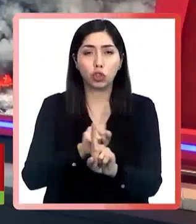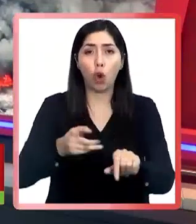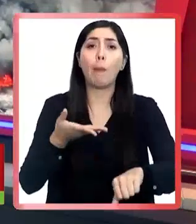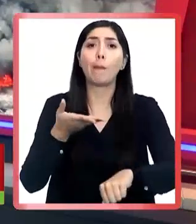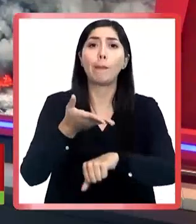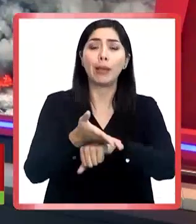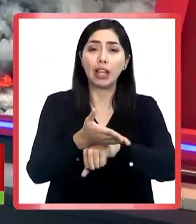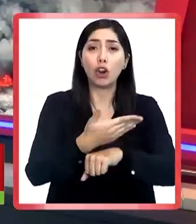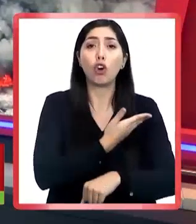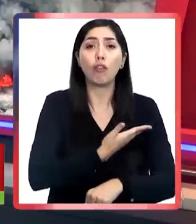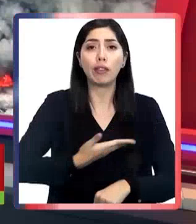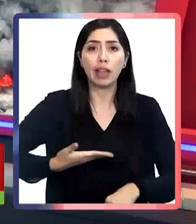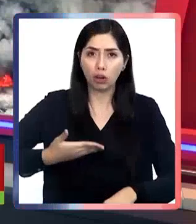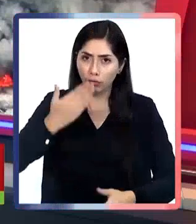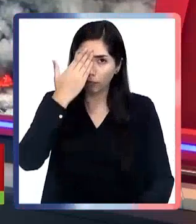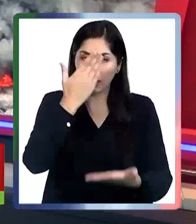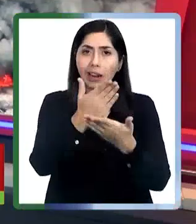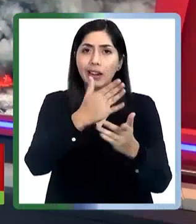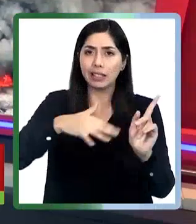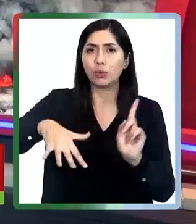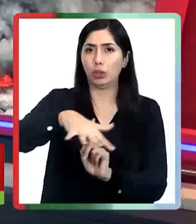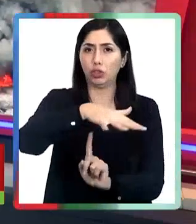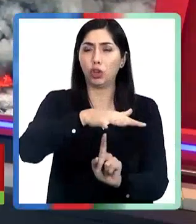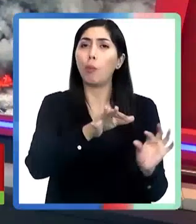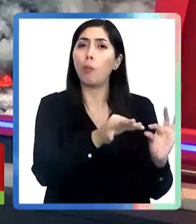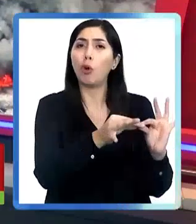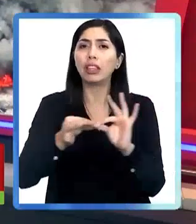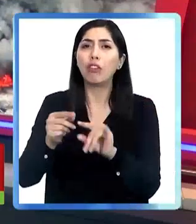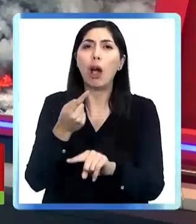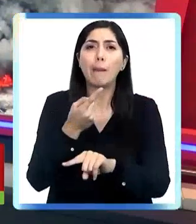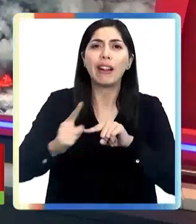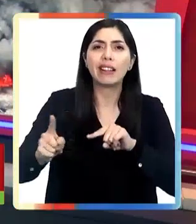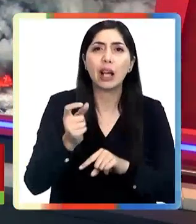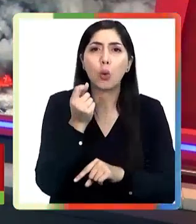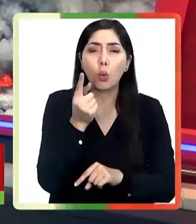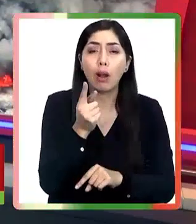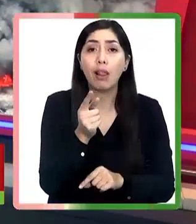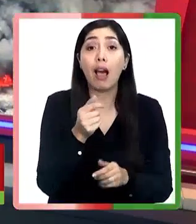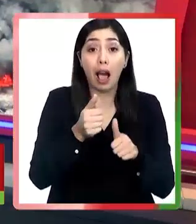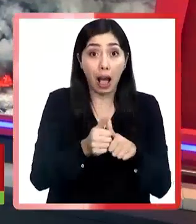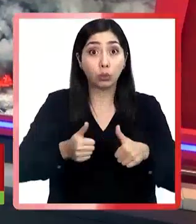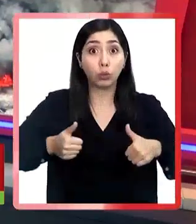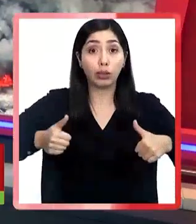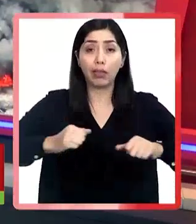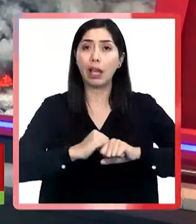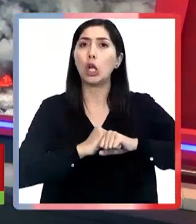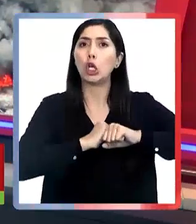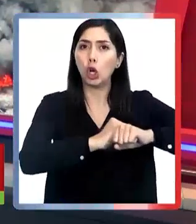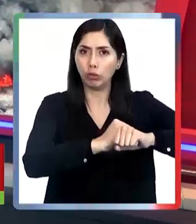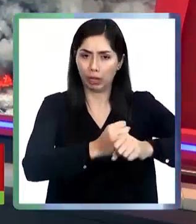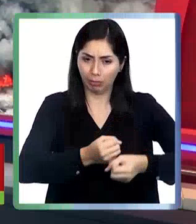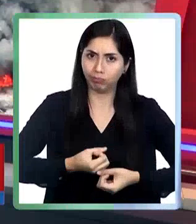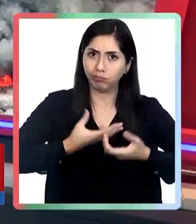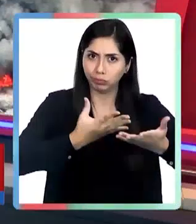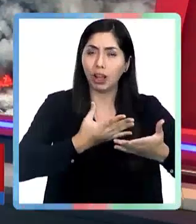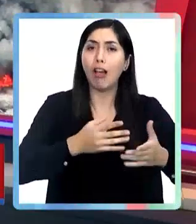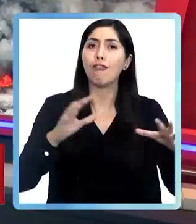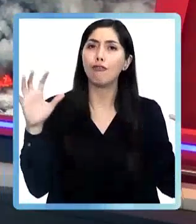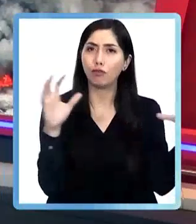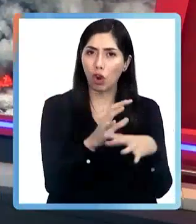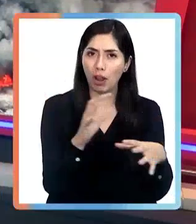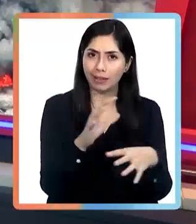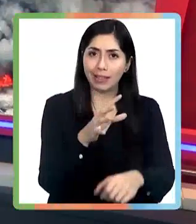gobierno actuar ante la situación. El motivo de las amenazas es la oposición que las autoridades han expresado en contra de la